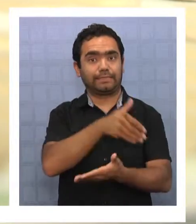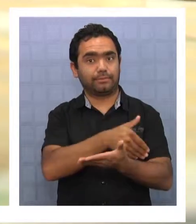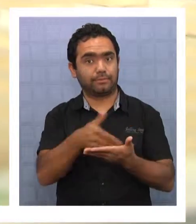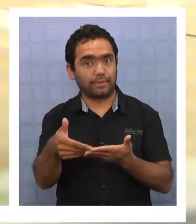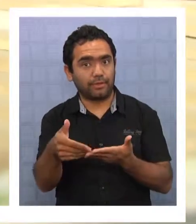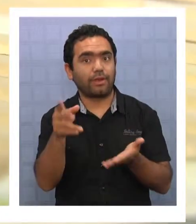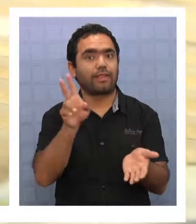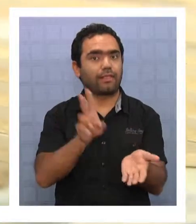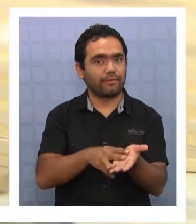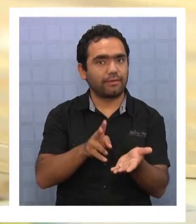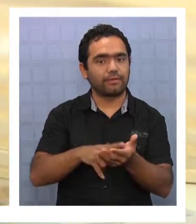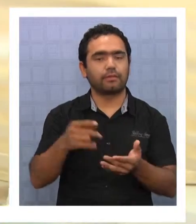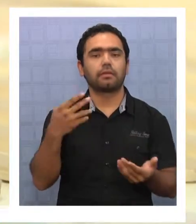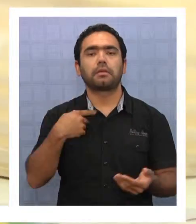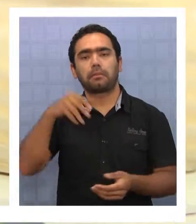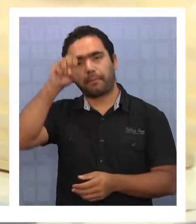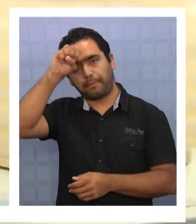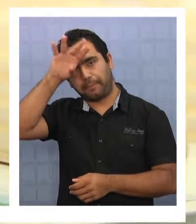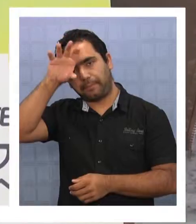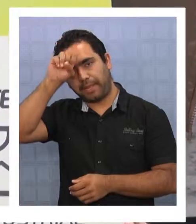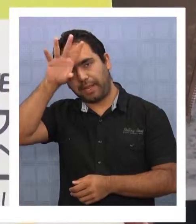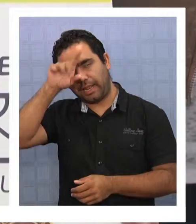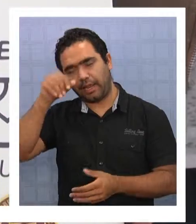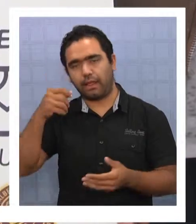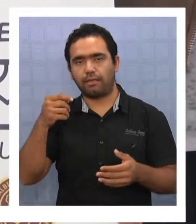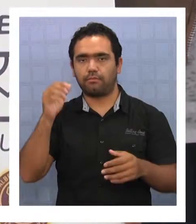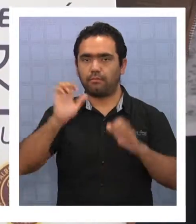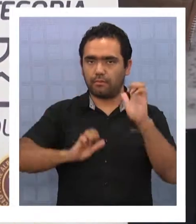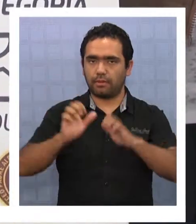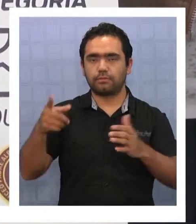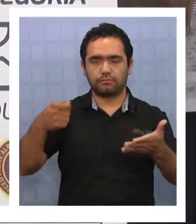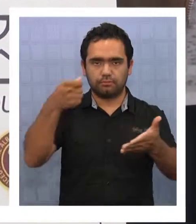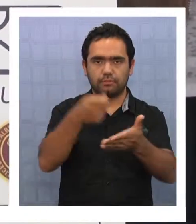de pesos, los que la empresa minera aportaría para hacerlo realidad.